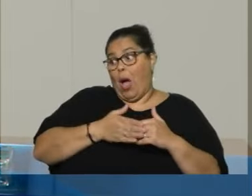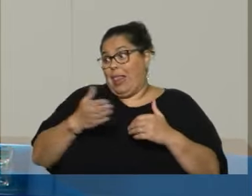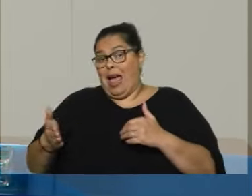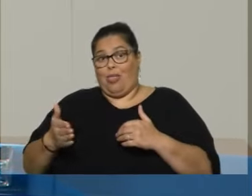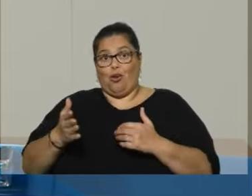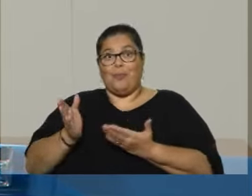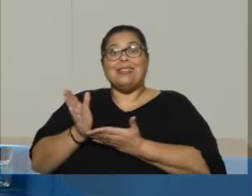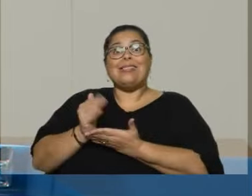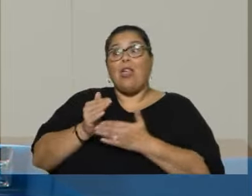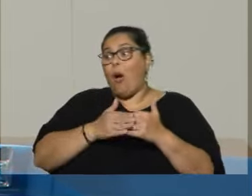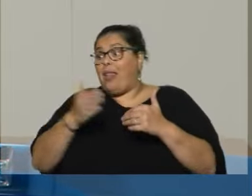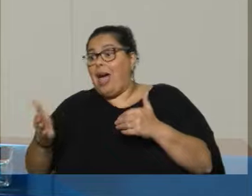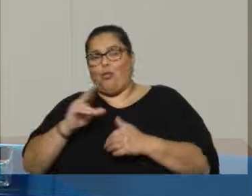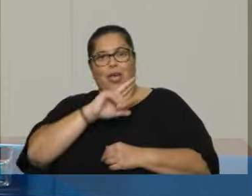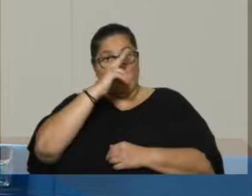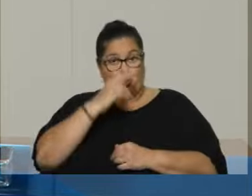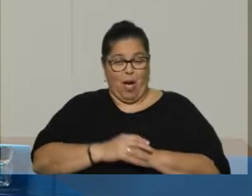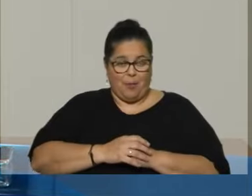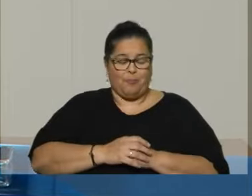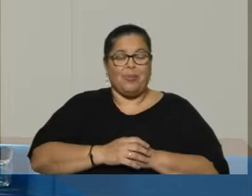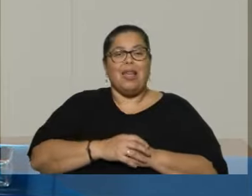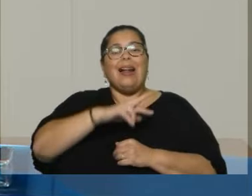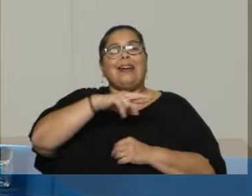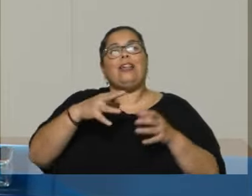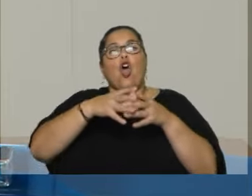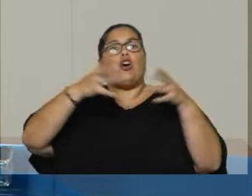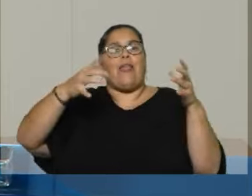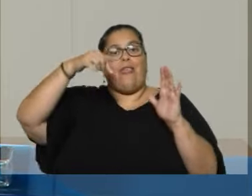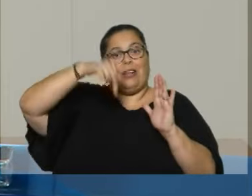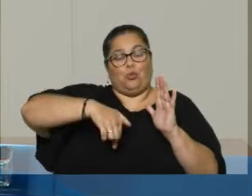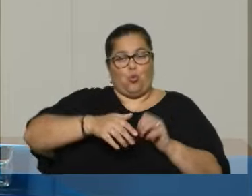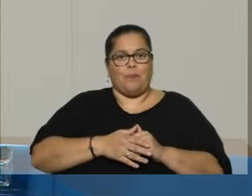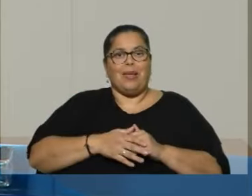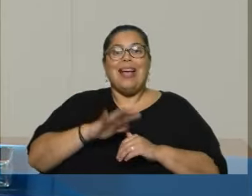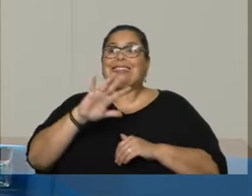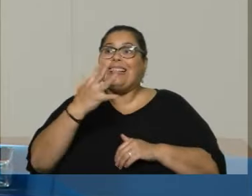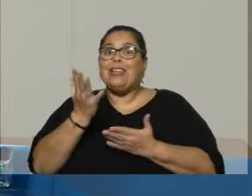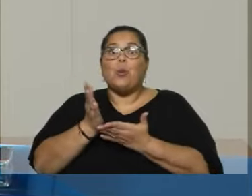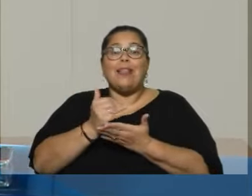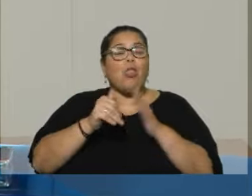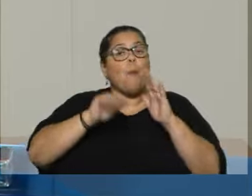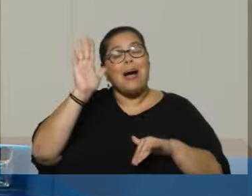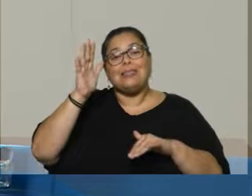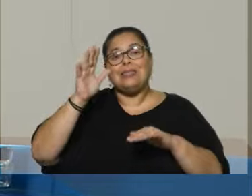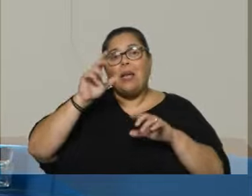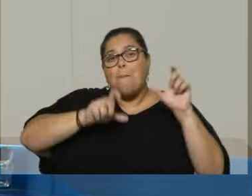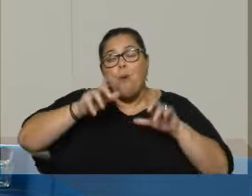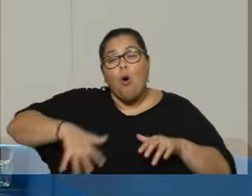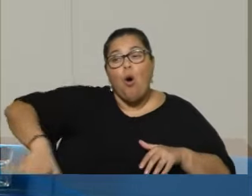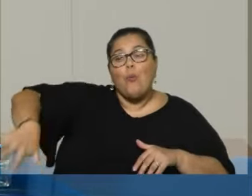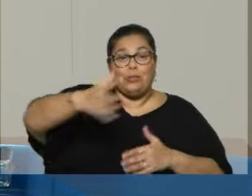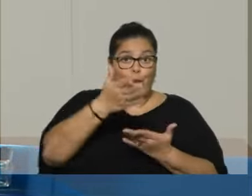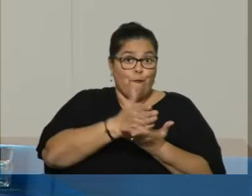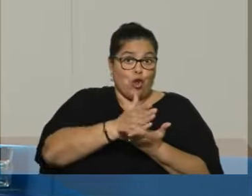es el quinto más poblado, es el noveno más extenso de Brasil, es nuestra frontera y por eso nos